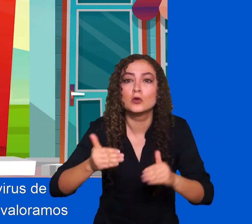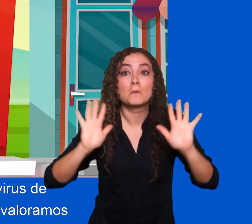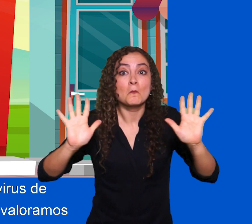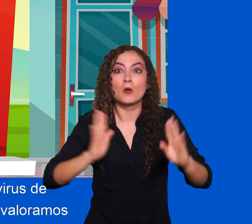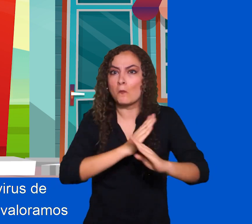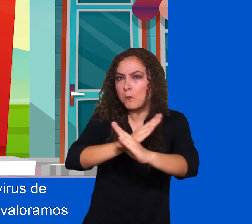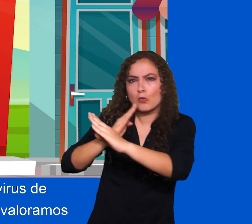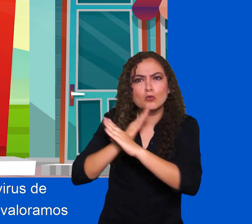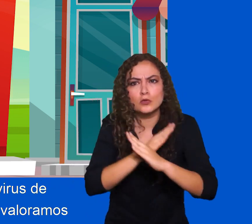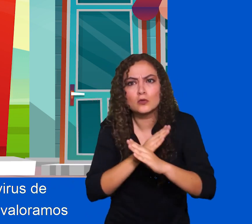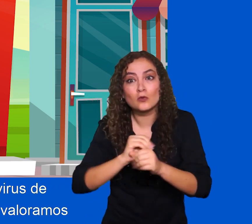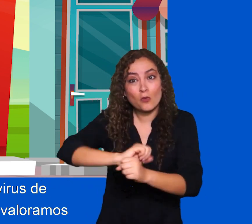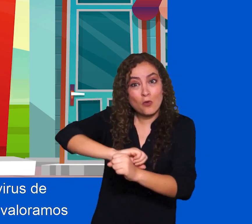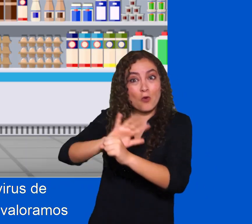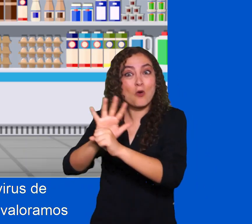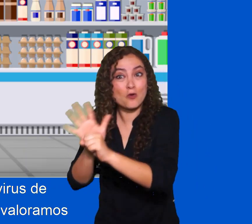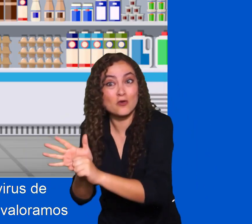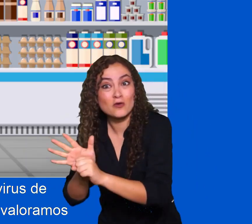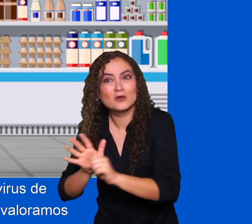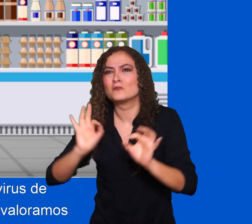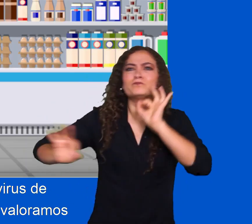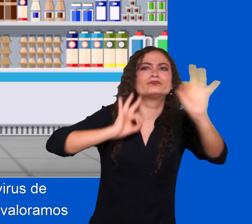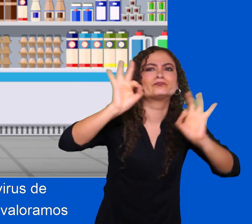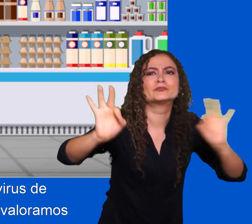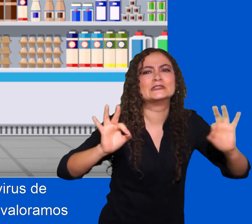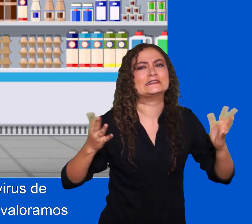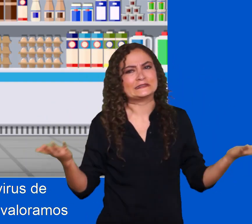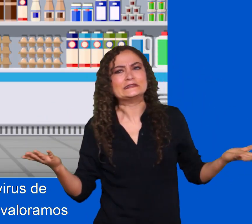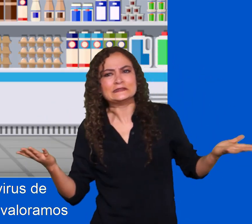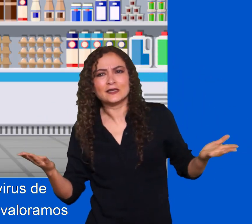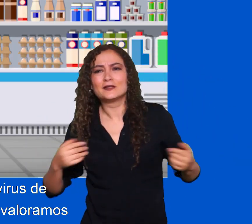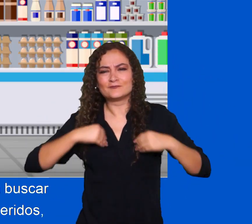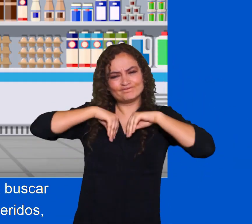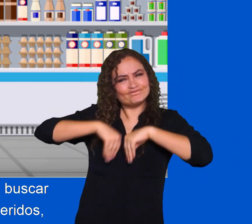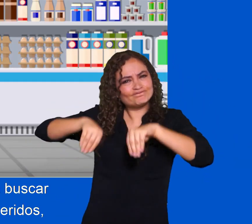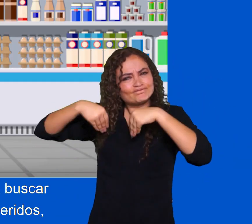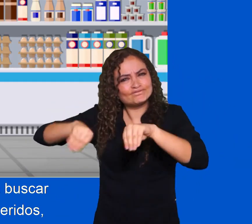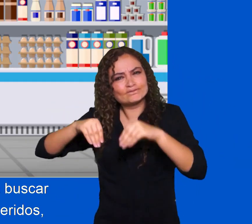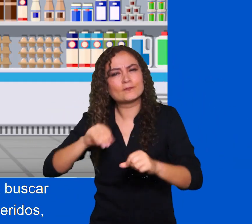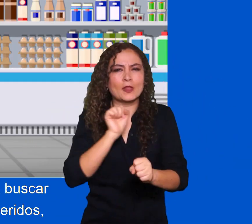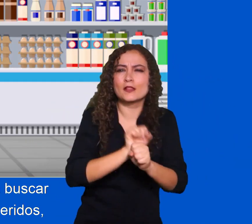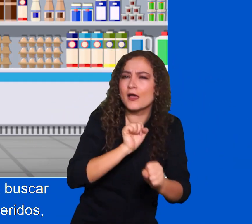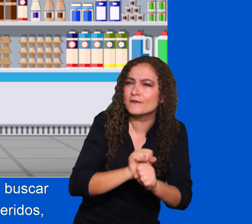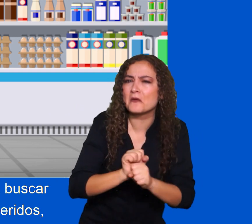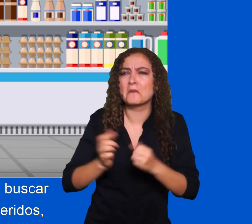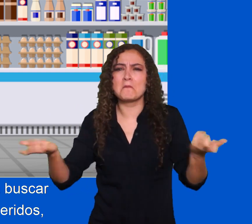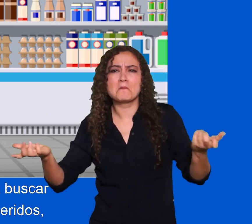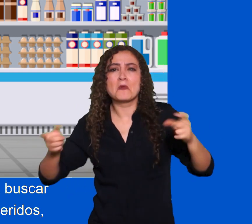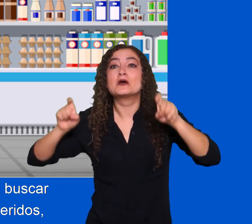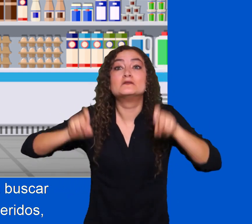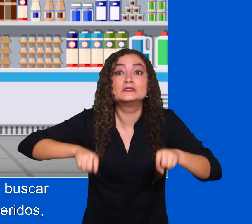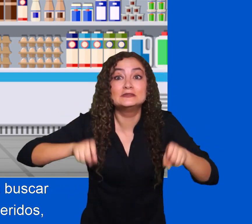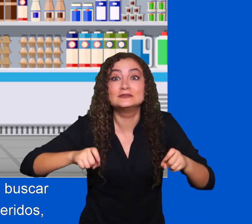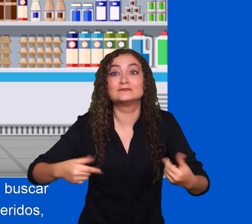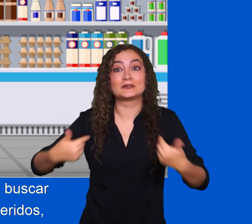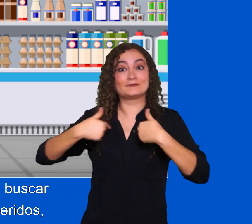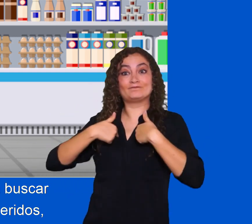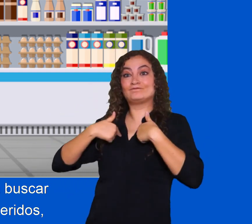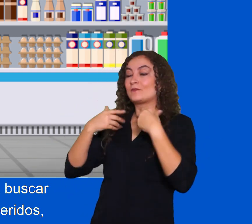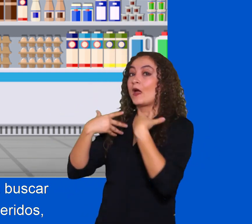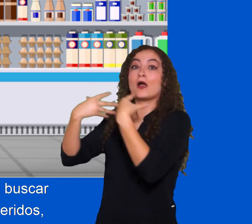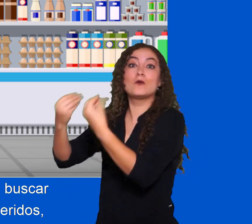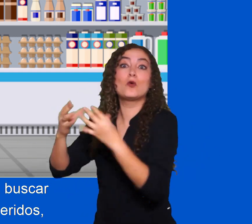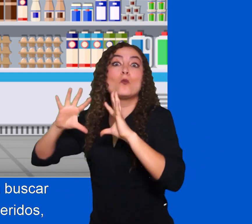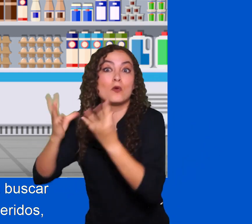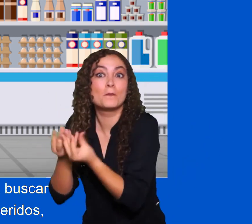ante el virus de la COVID-19. Entendemos tu necesidad y valoramos el esfuerzo que haces al arriesgarte a buscar un mejor